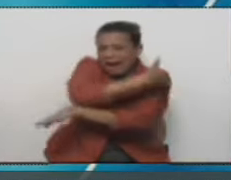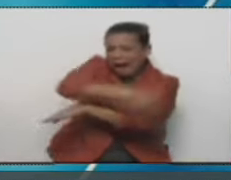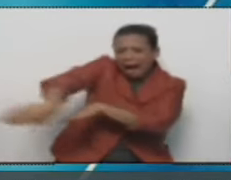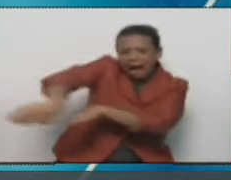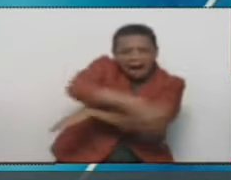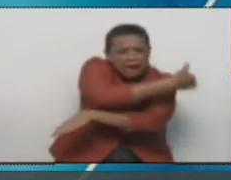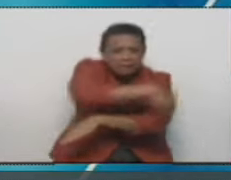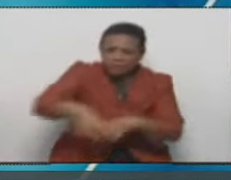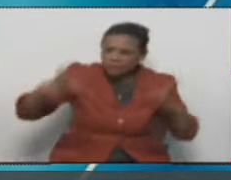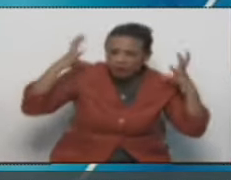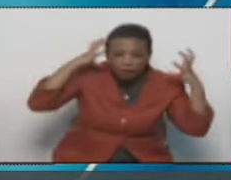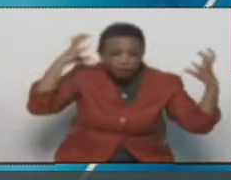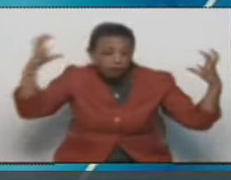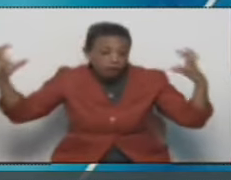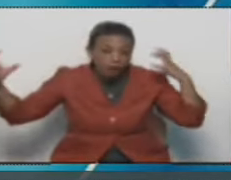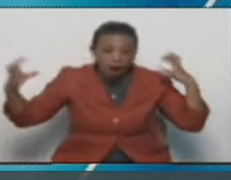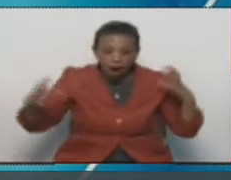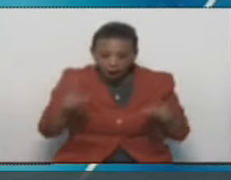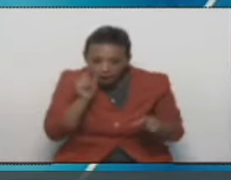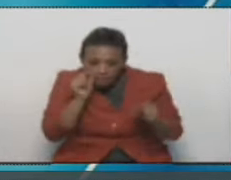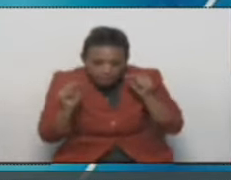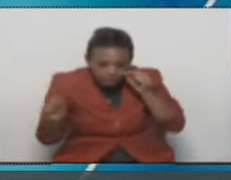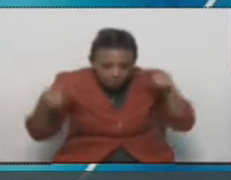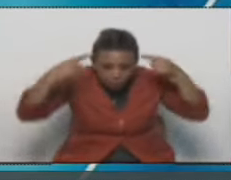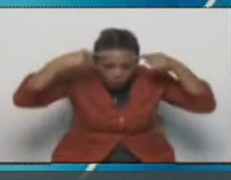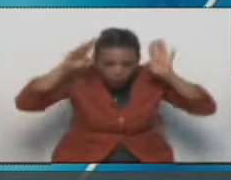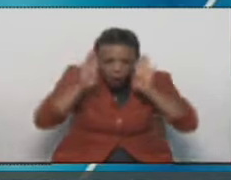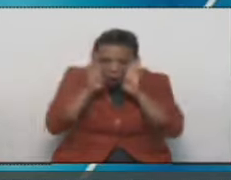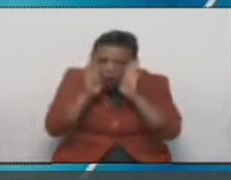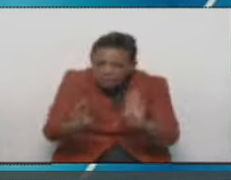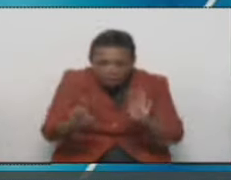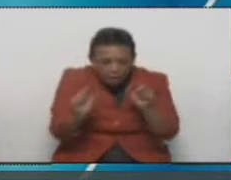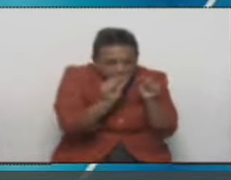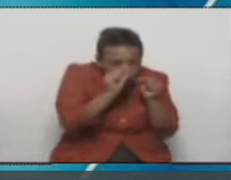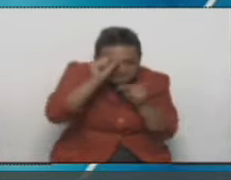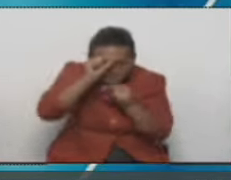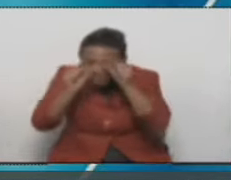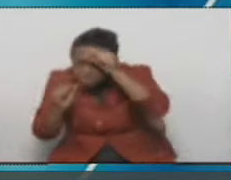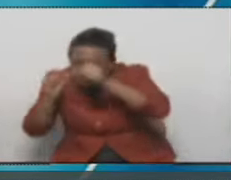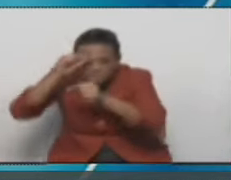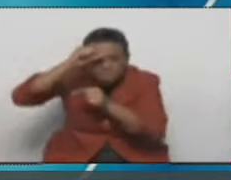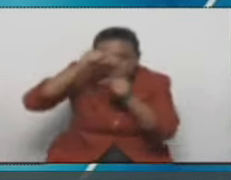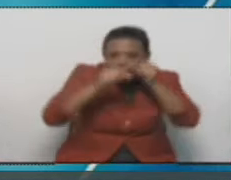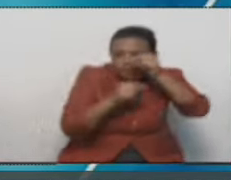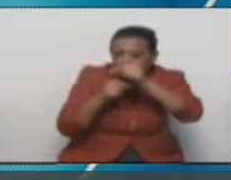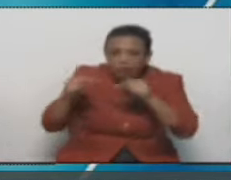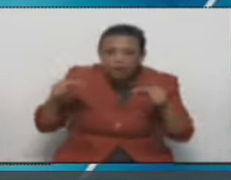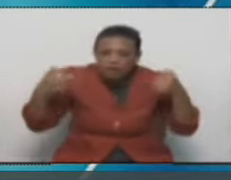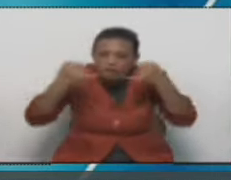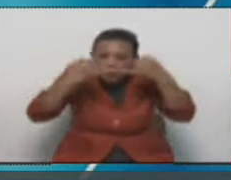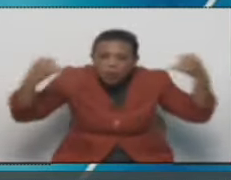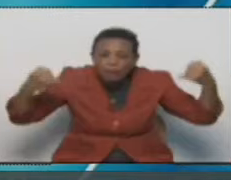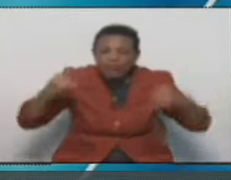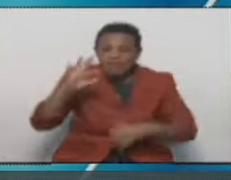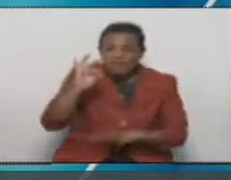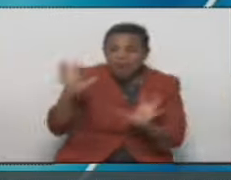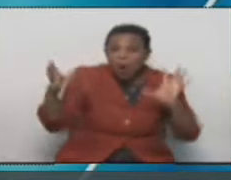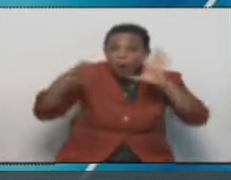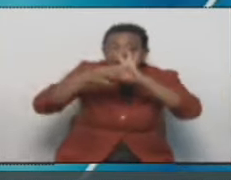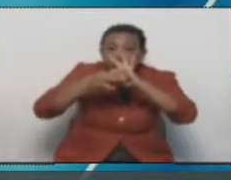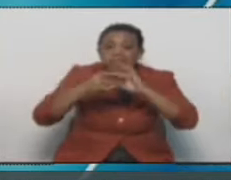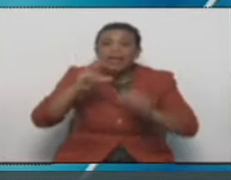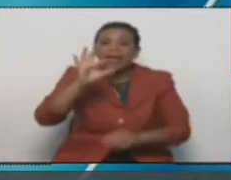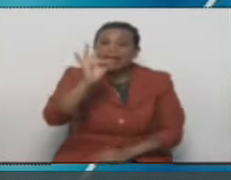de calles, etc. Y estos muchachos estuvieron, estos técnicos, pues estuvieron haciendo ese proceso de fusión. La fusión de fibra